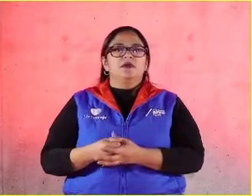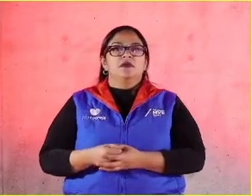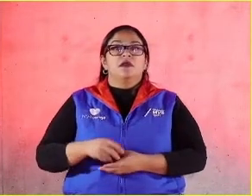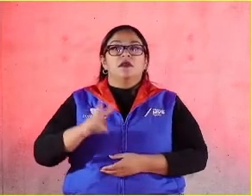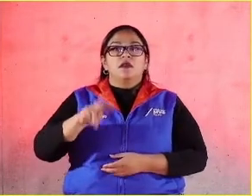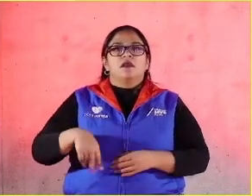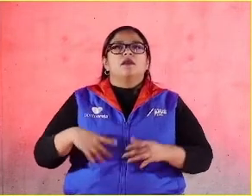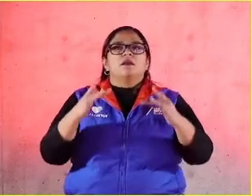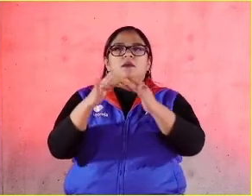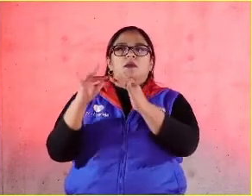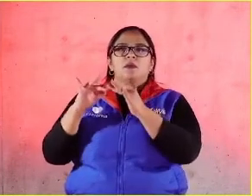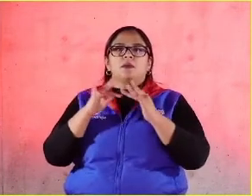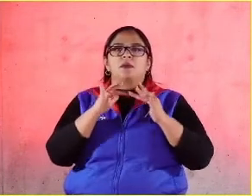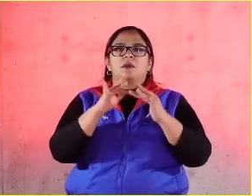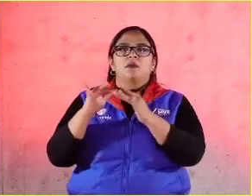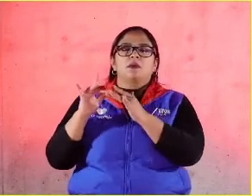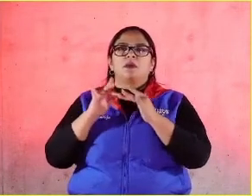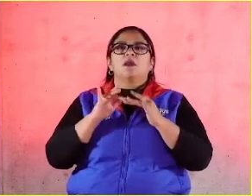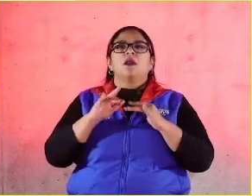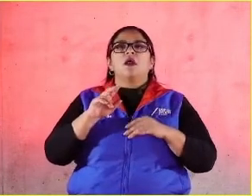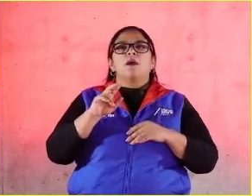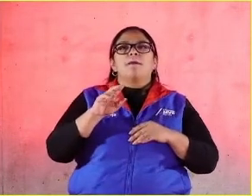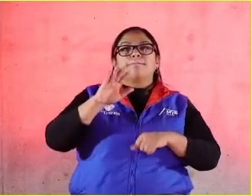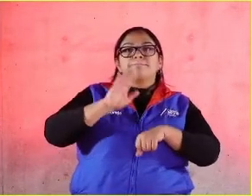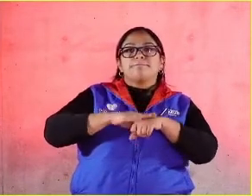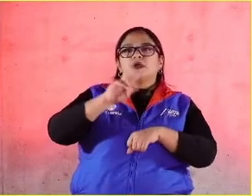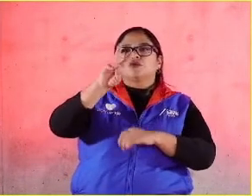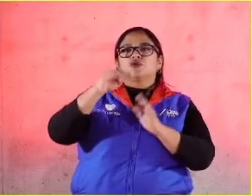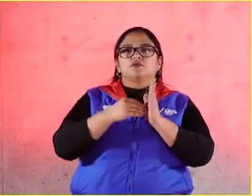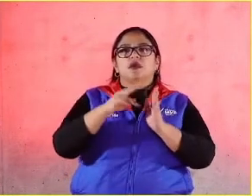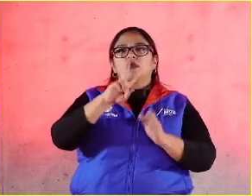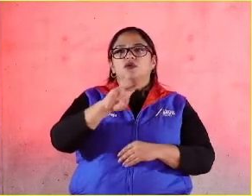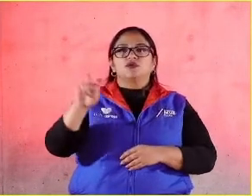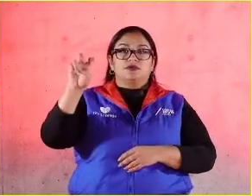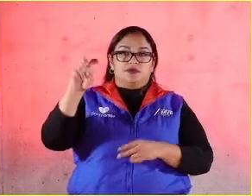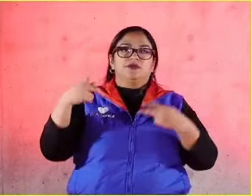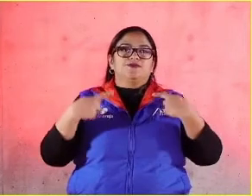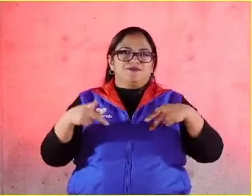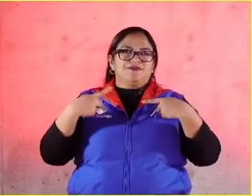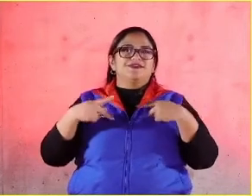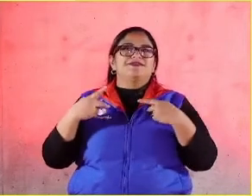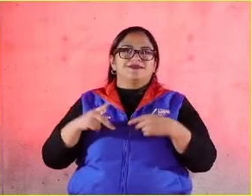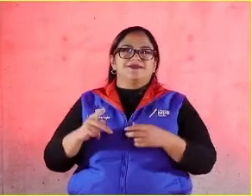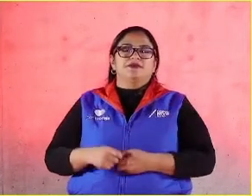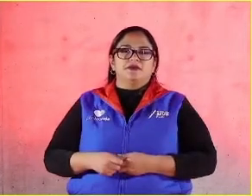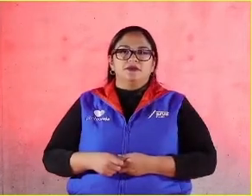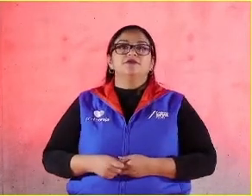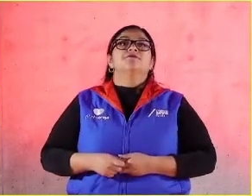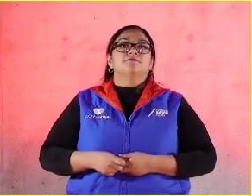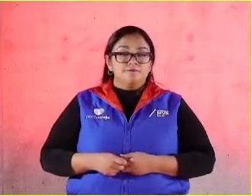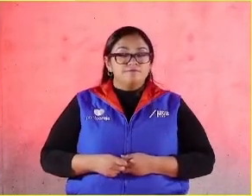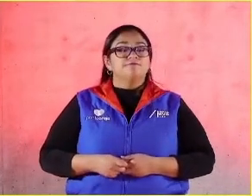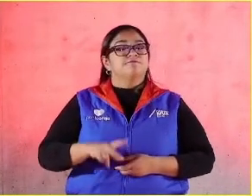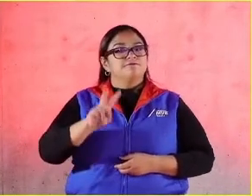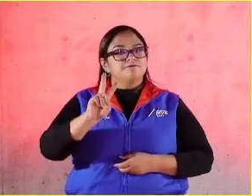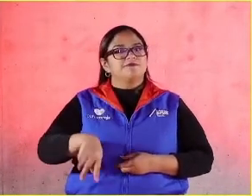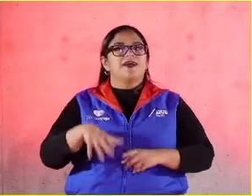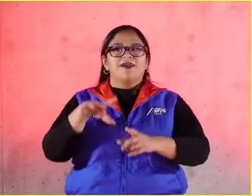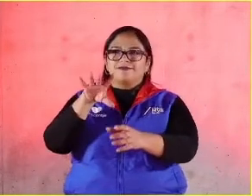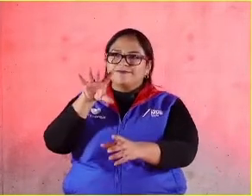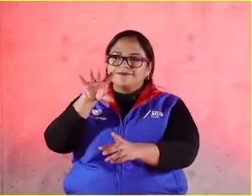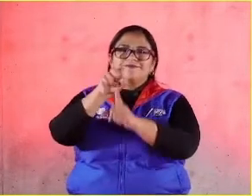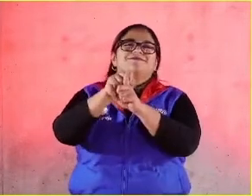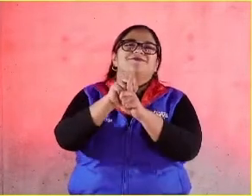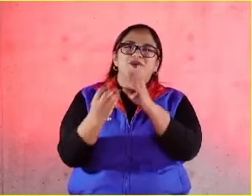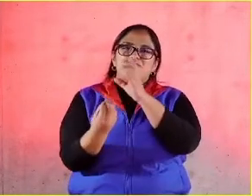tener más de 2.200 inscritos en el foro, eso también es un récord nuevo más que estamos logrando.